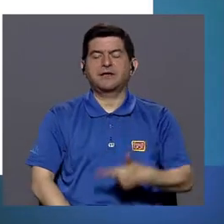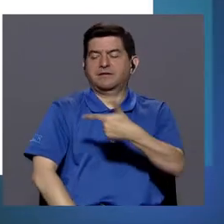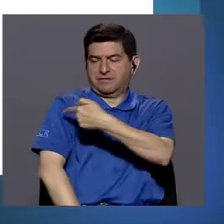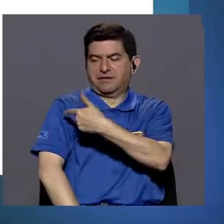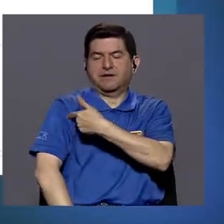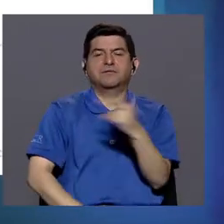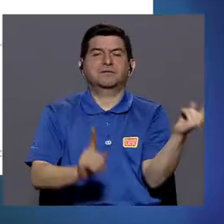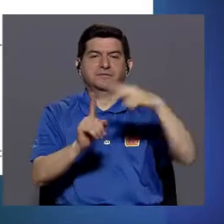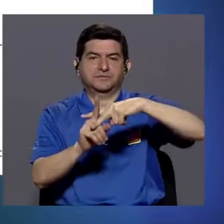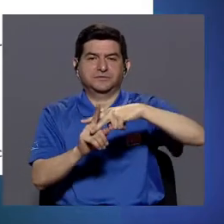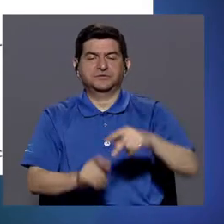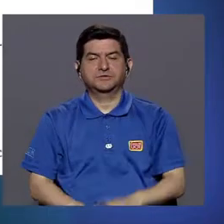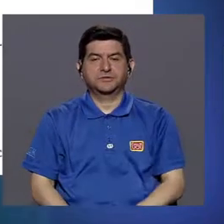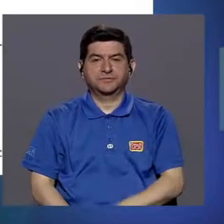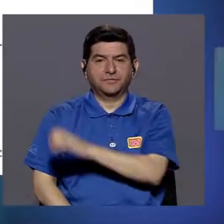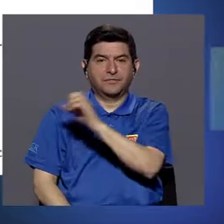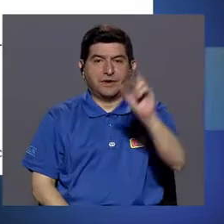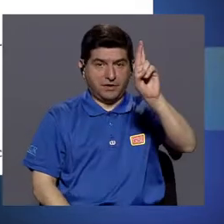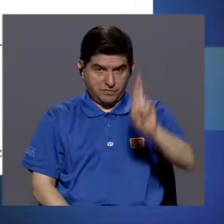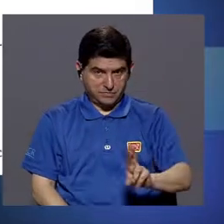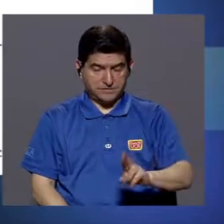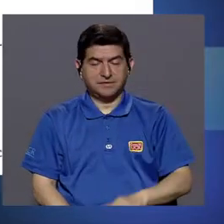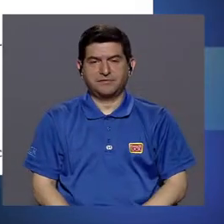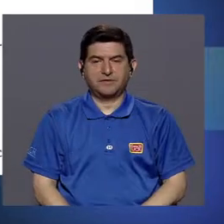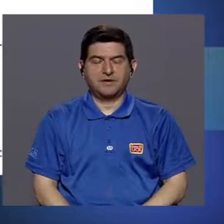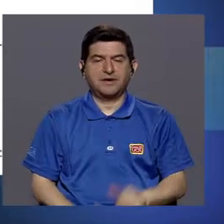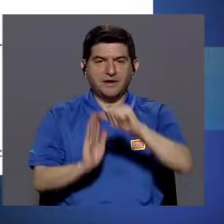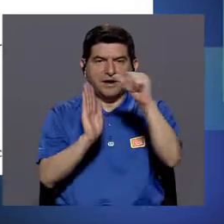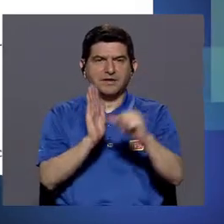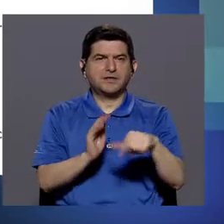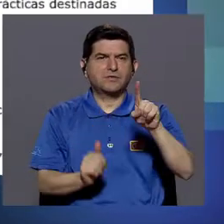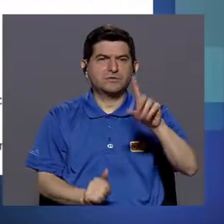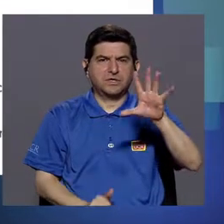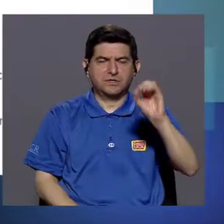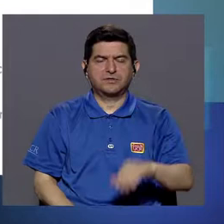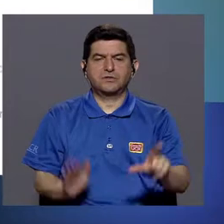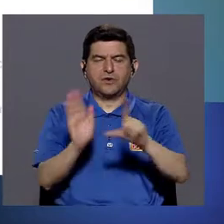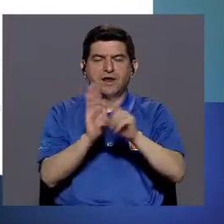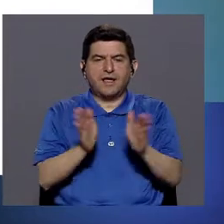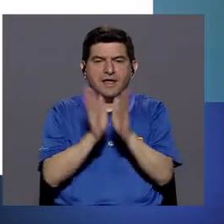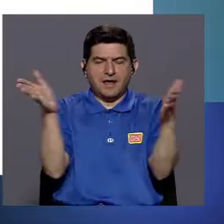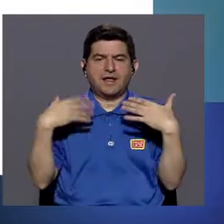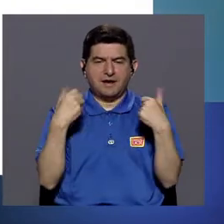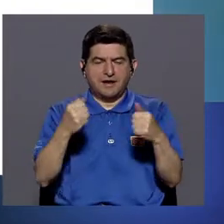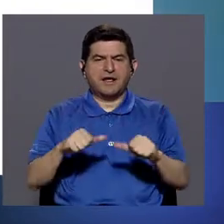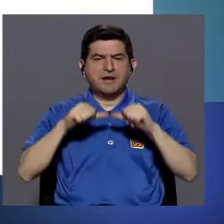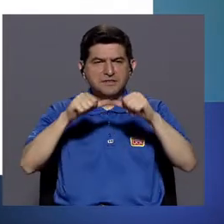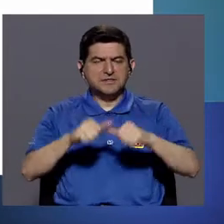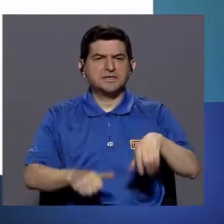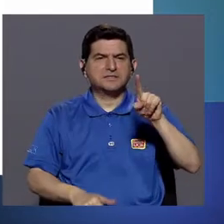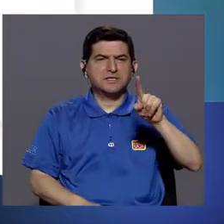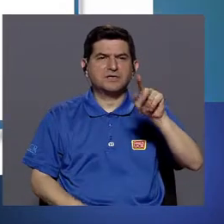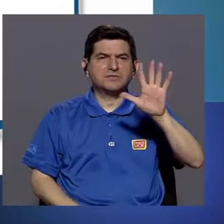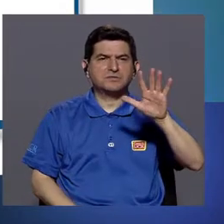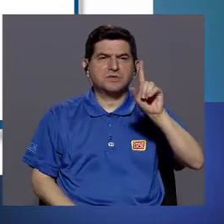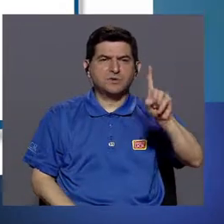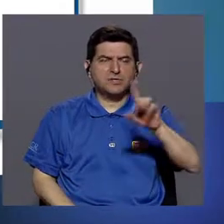obligatoriedad en la vacunación, es decir, en Costa Rica, en el artículo 150, la ley general de salud, y lo siguiente,